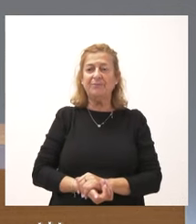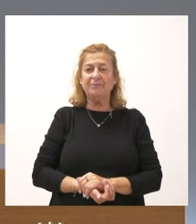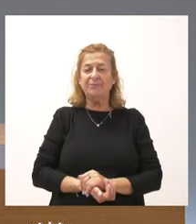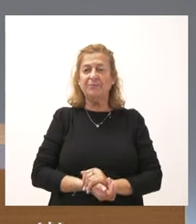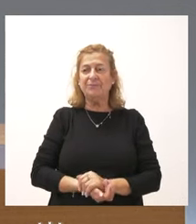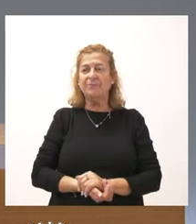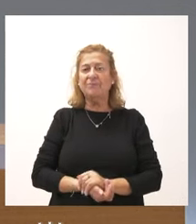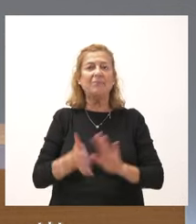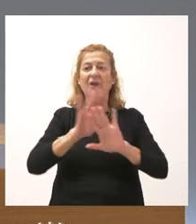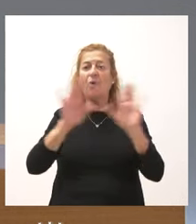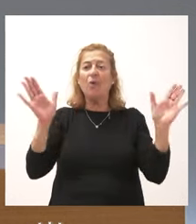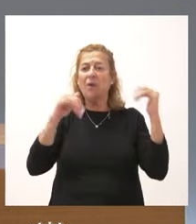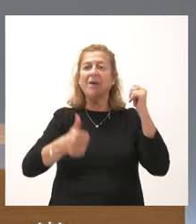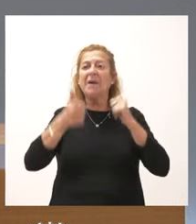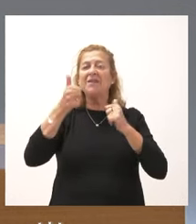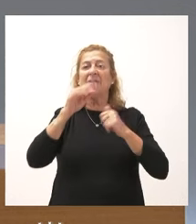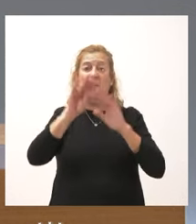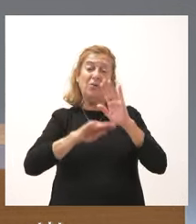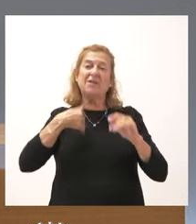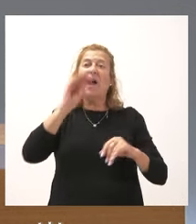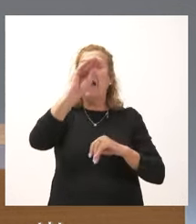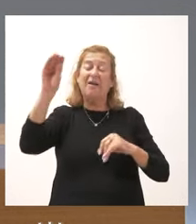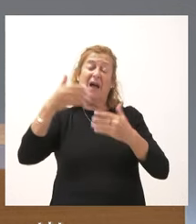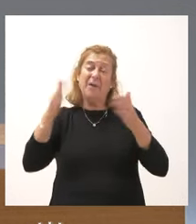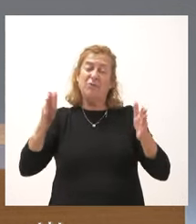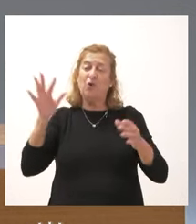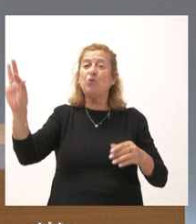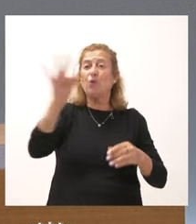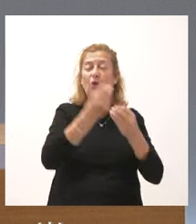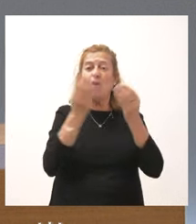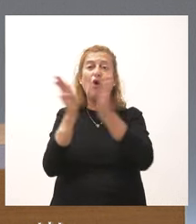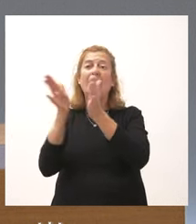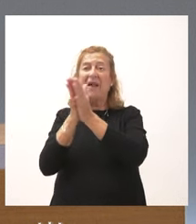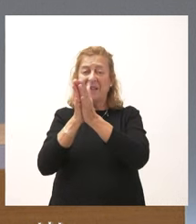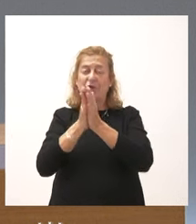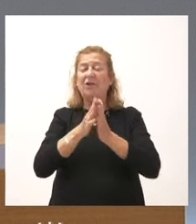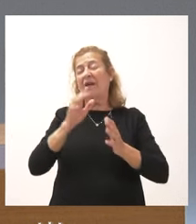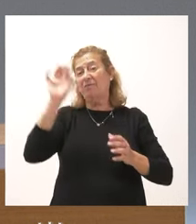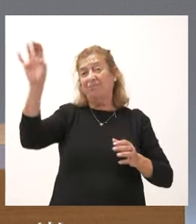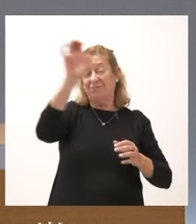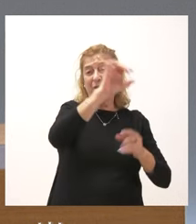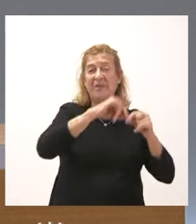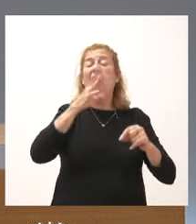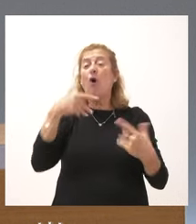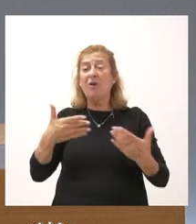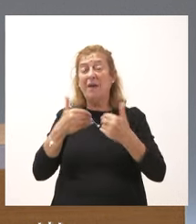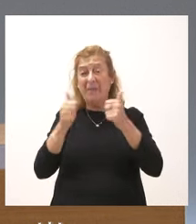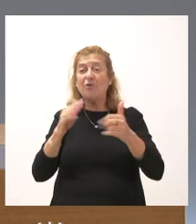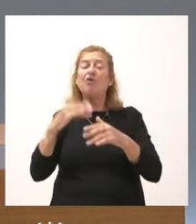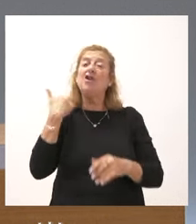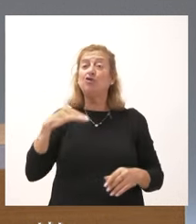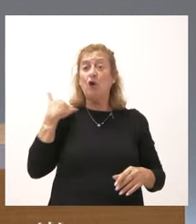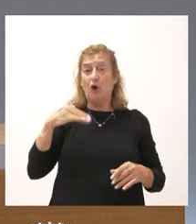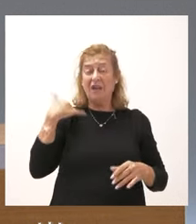Si no hay más preguntas, abrimos, como siempre, un turno con los compañeros que nos siguen desde las diferentes provincias. Lo abrimos hoy en Soria,